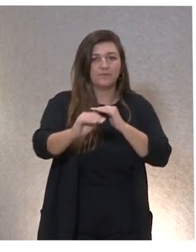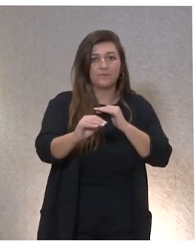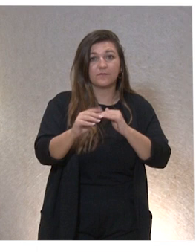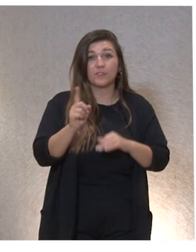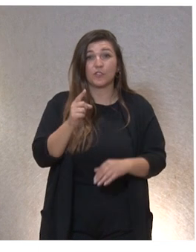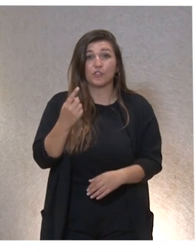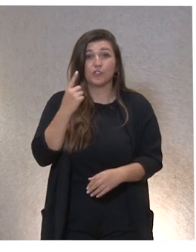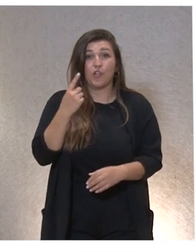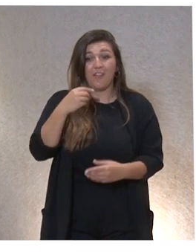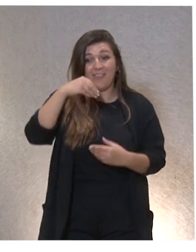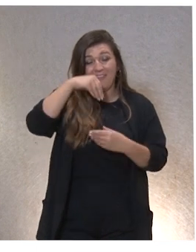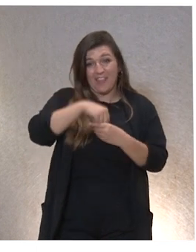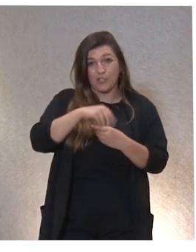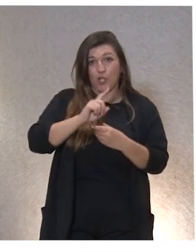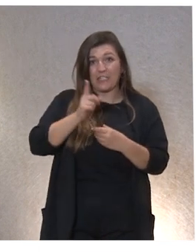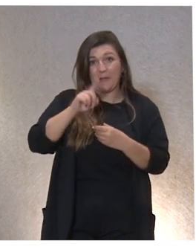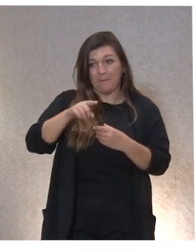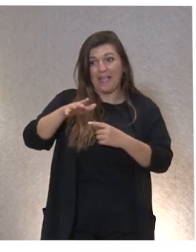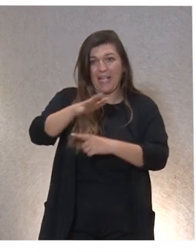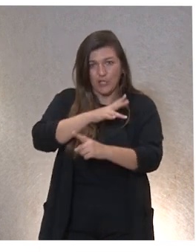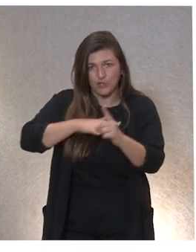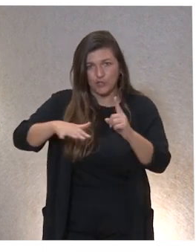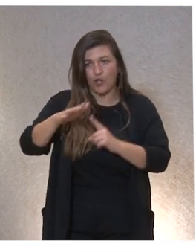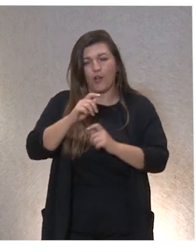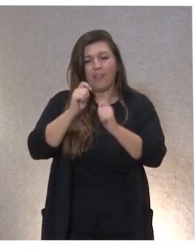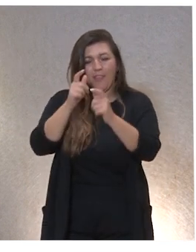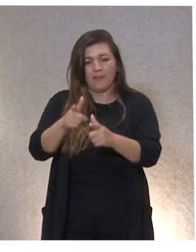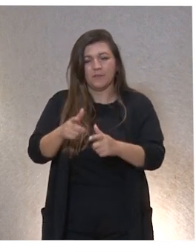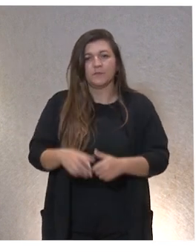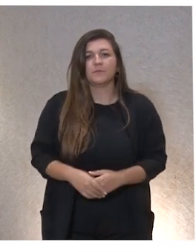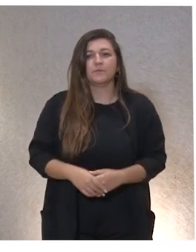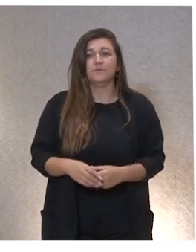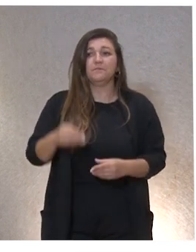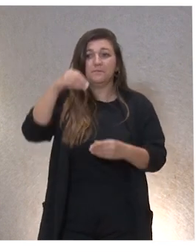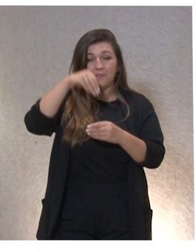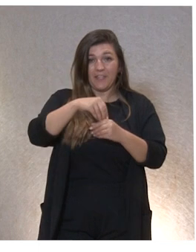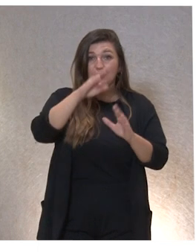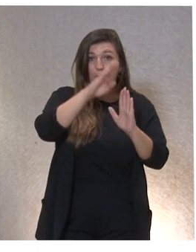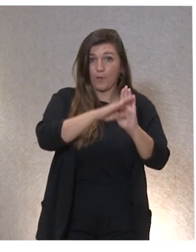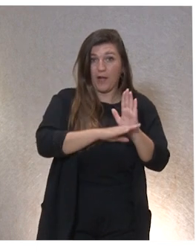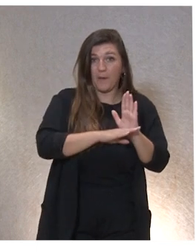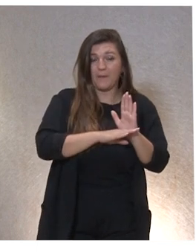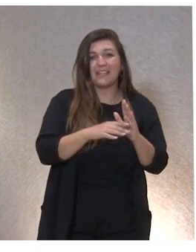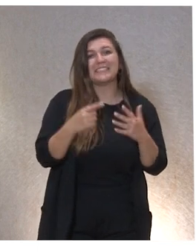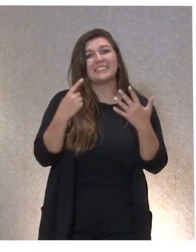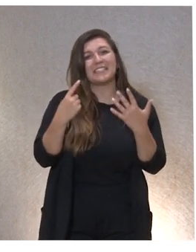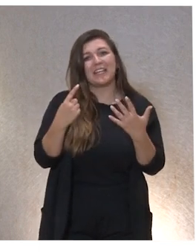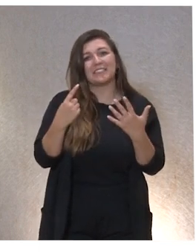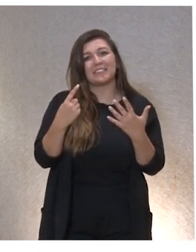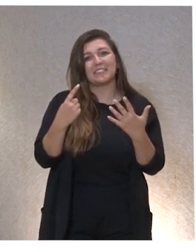no solamente internamente sino también con el entorno ¿no? y dentro de este de este programa hay seis